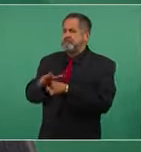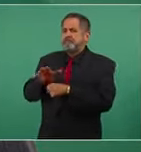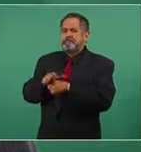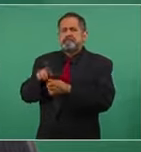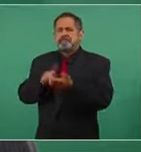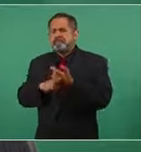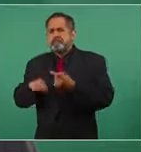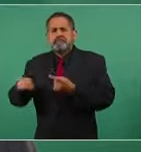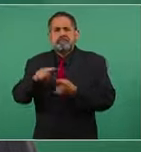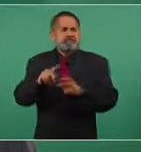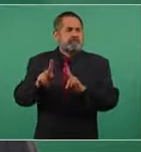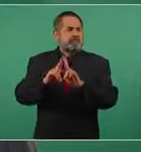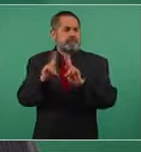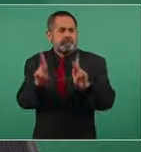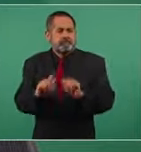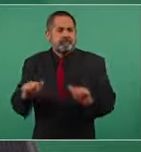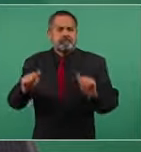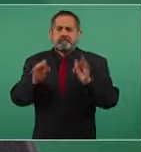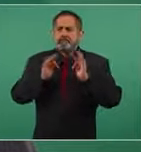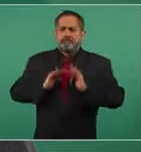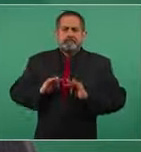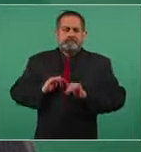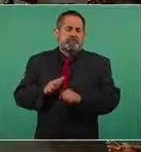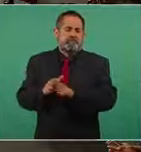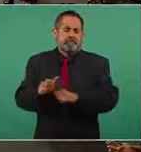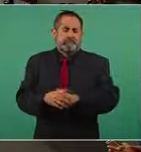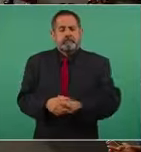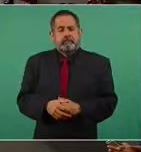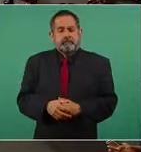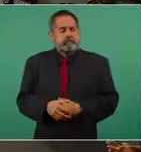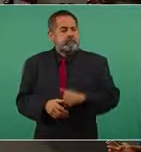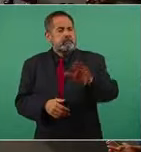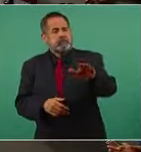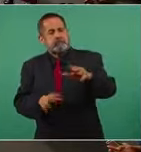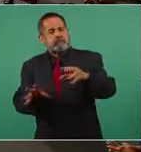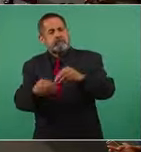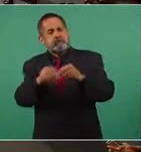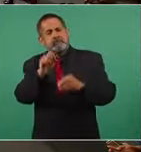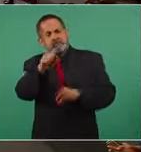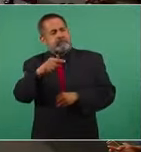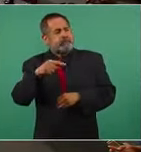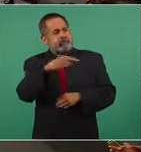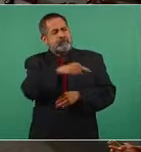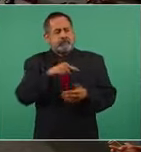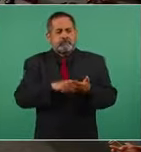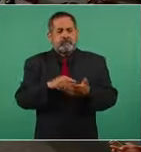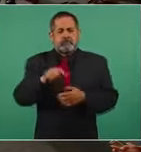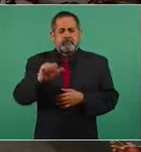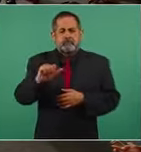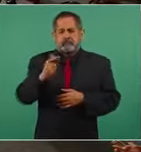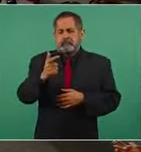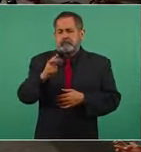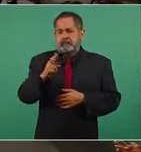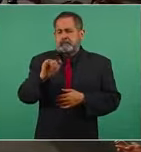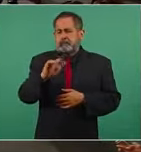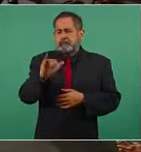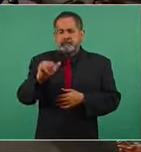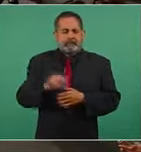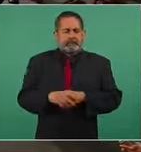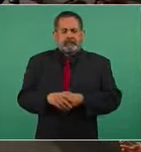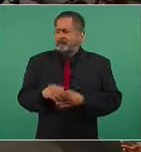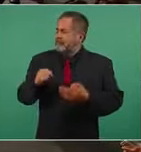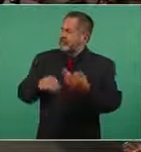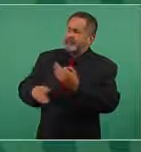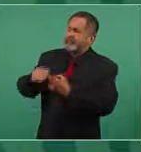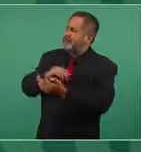paz y hay tranquilidad en el país. ¿Esto incluía la parte de Aguililla, que es una parte que tiene… ¿Esto incluía la parte de Aguililla, señor presidente? todos